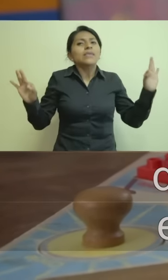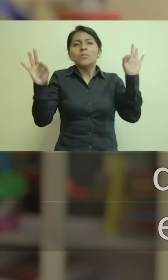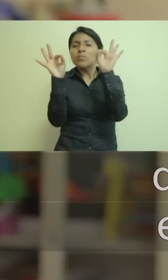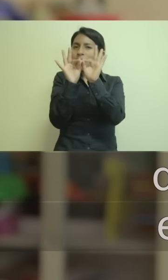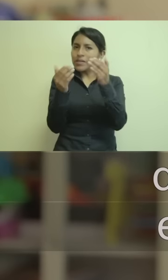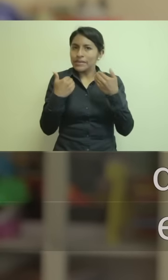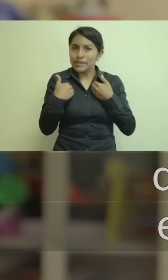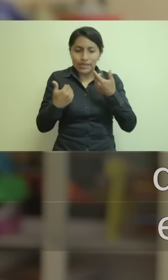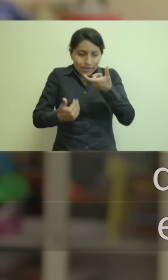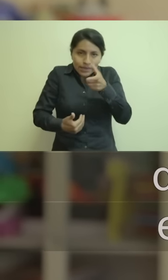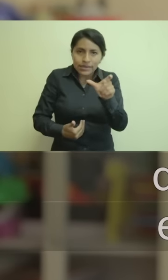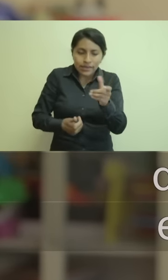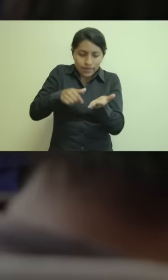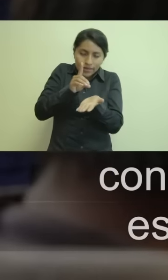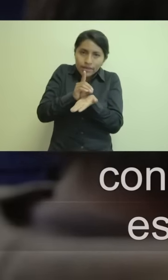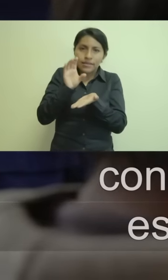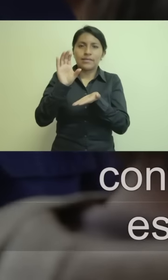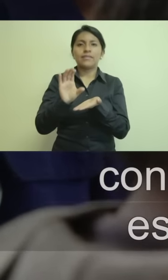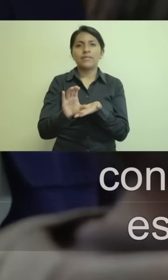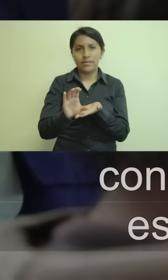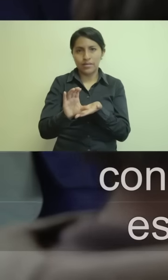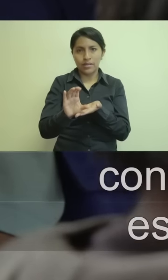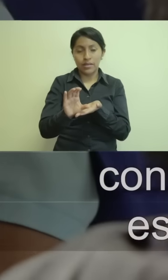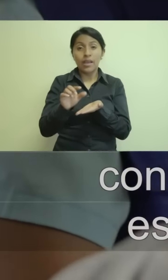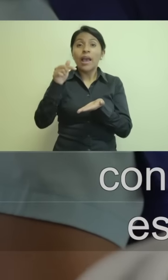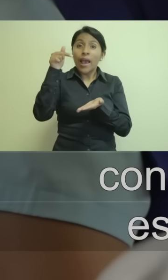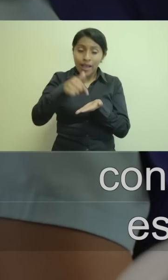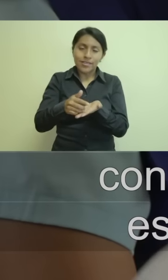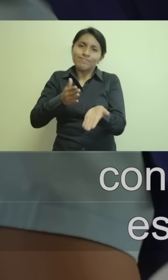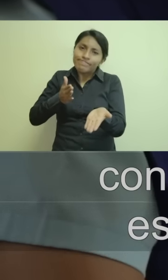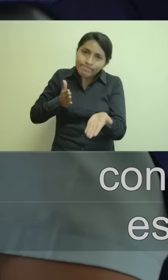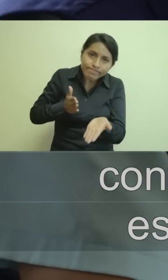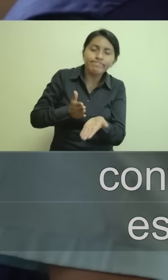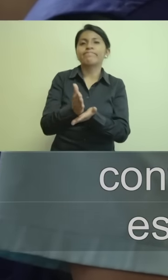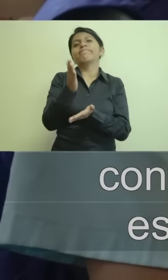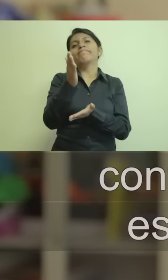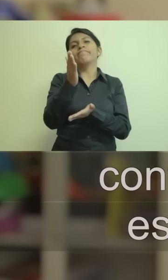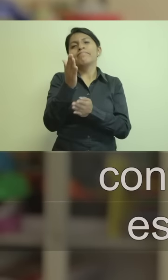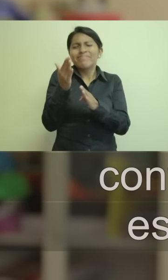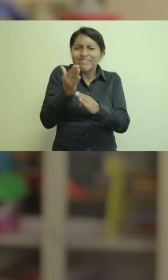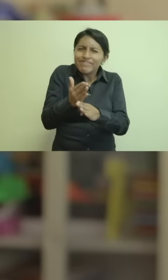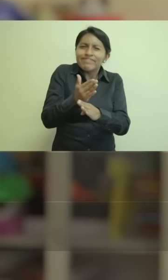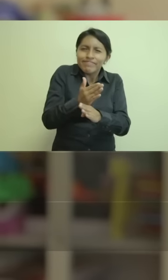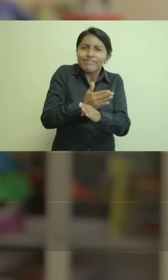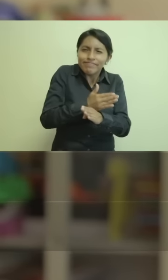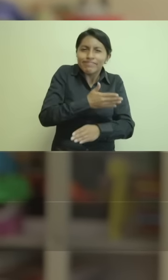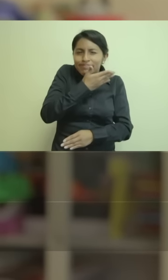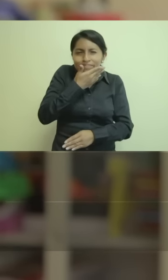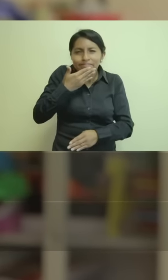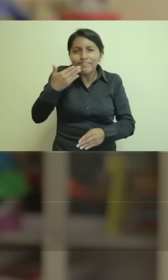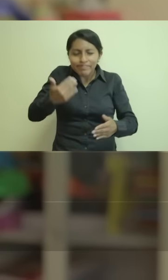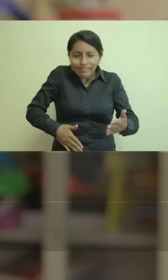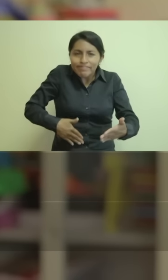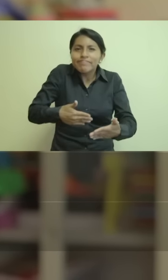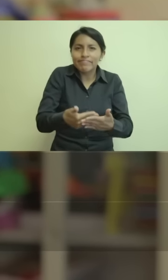importante e imprescindible contar con el carnet de discapacidad. Esto nos permite a nosotros tratar de mejorar